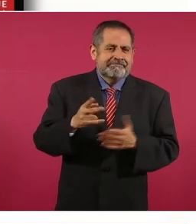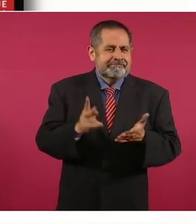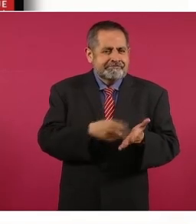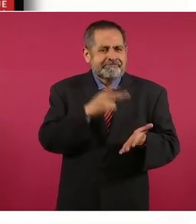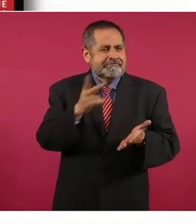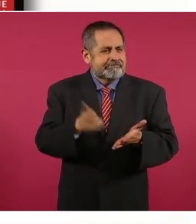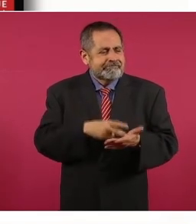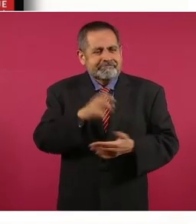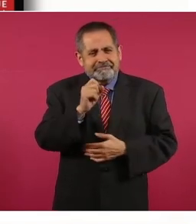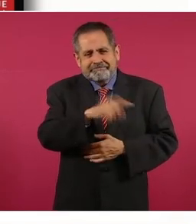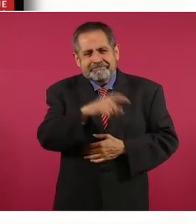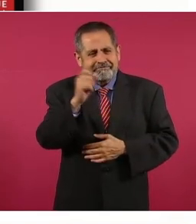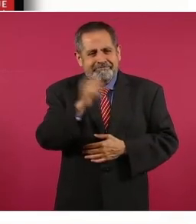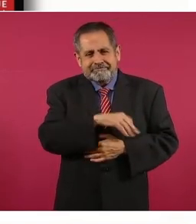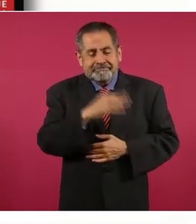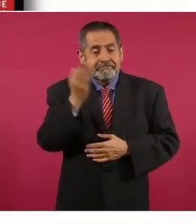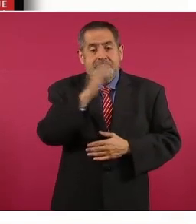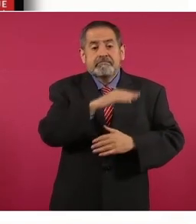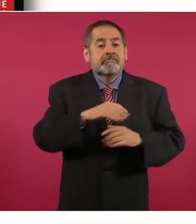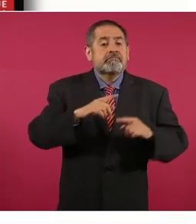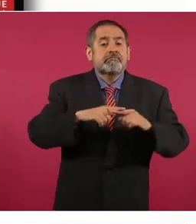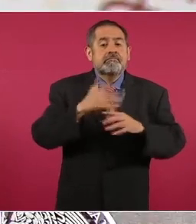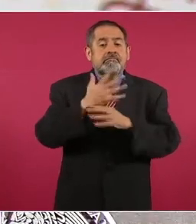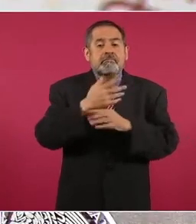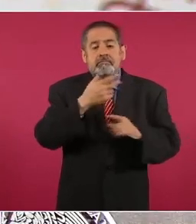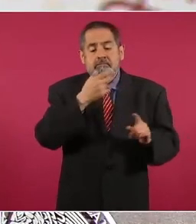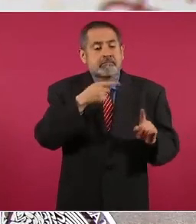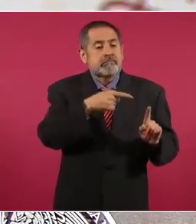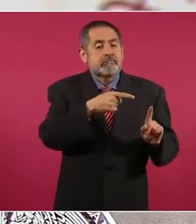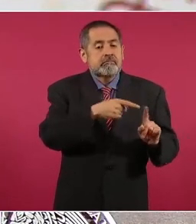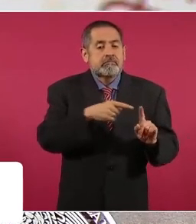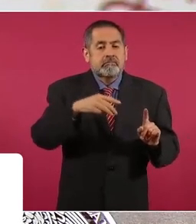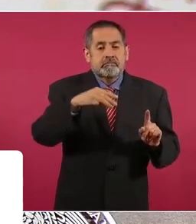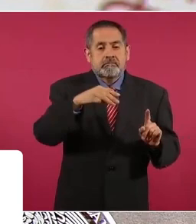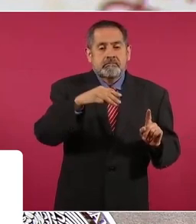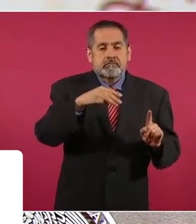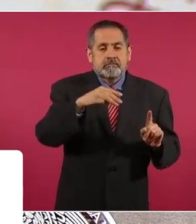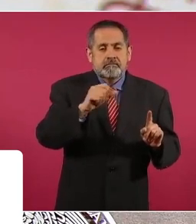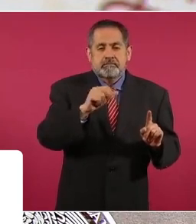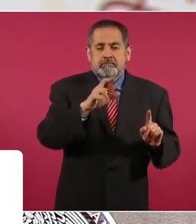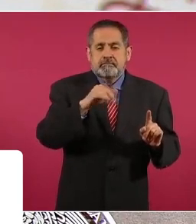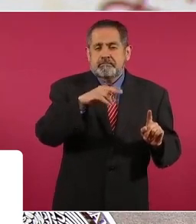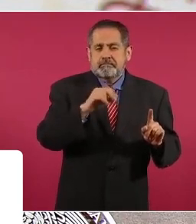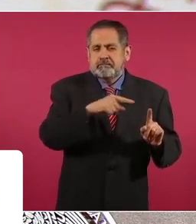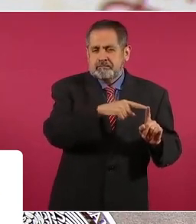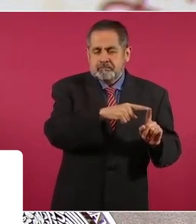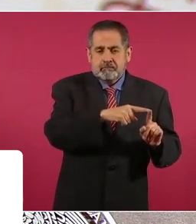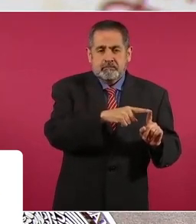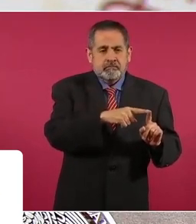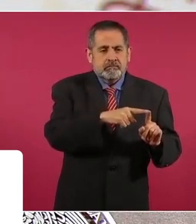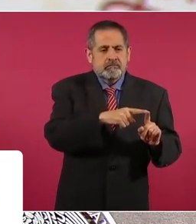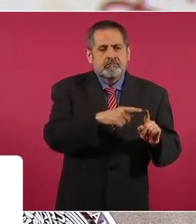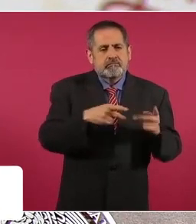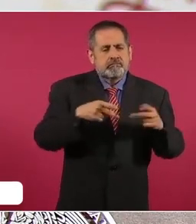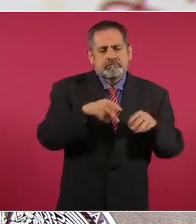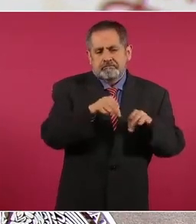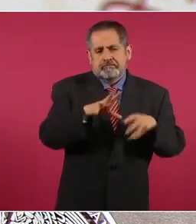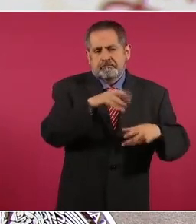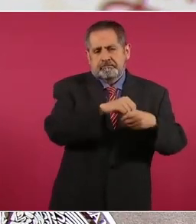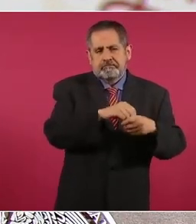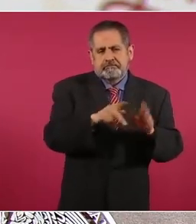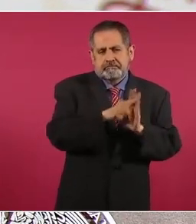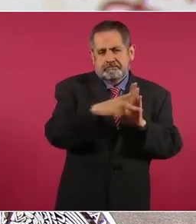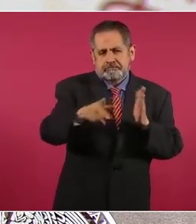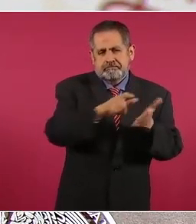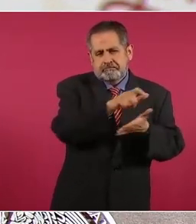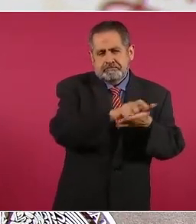Ahora, por el economista conservador Mariana Esquiteno y columnista de El Universal, bueno, él